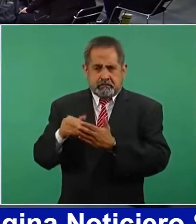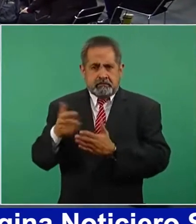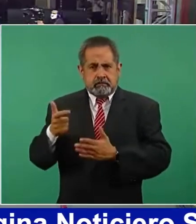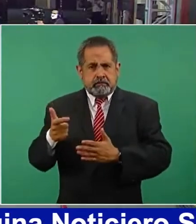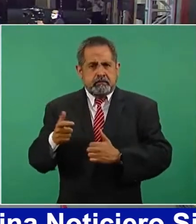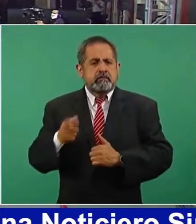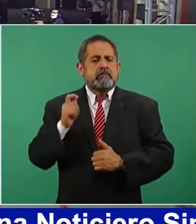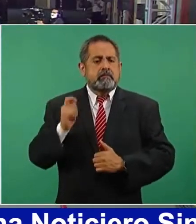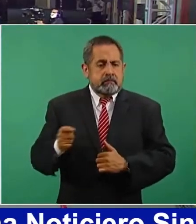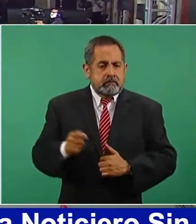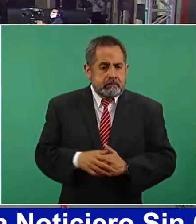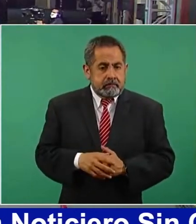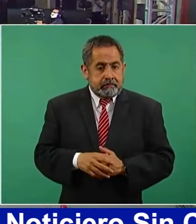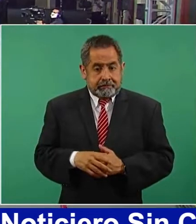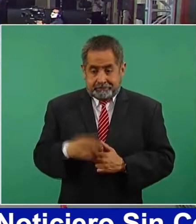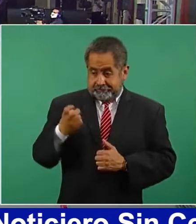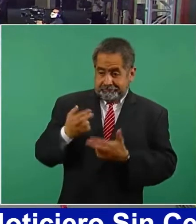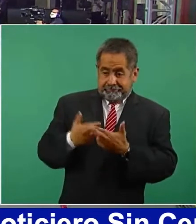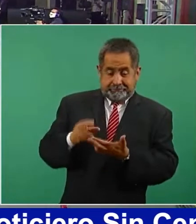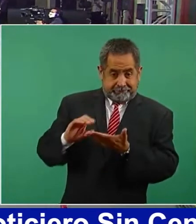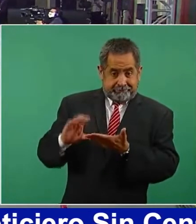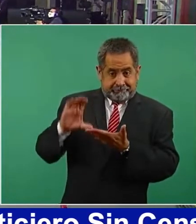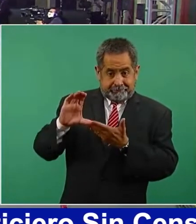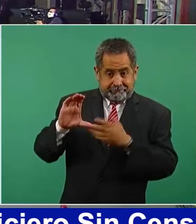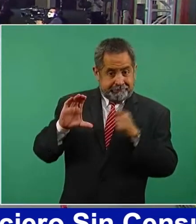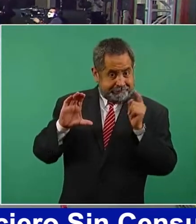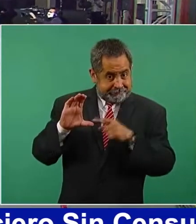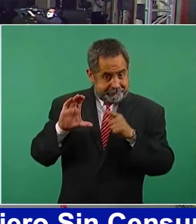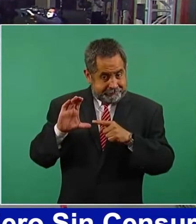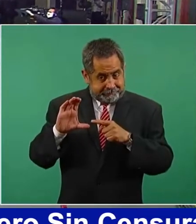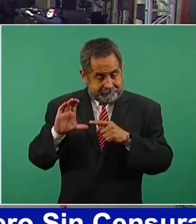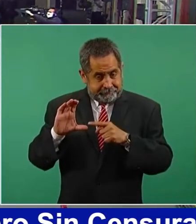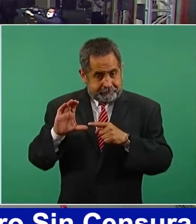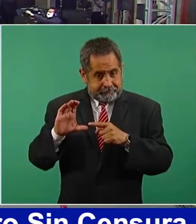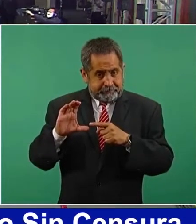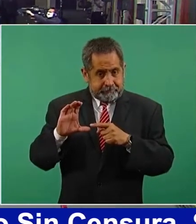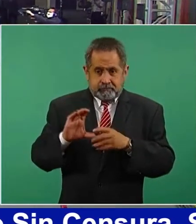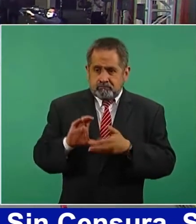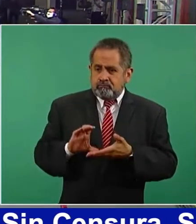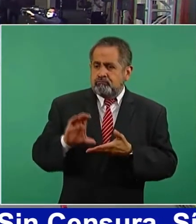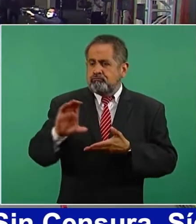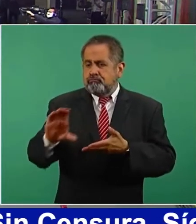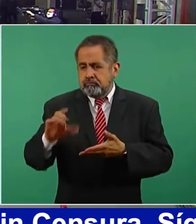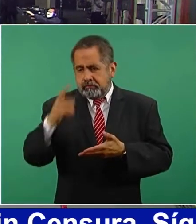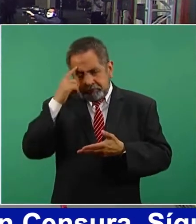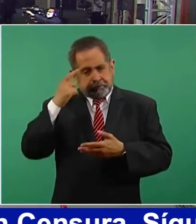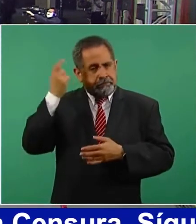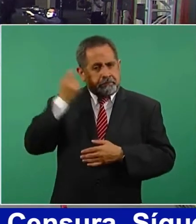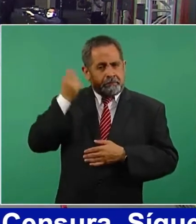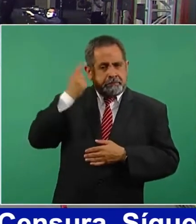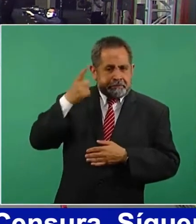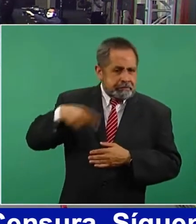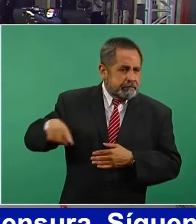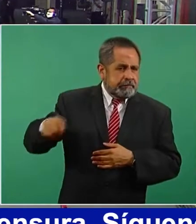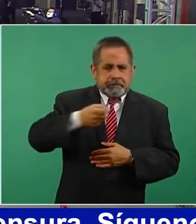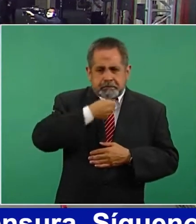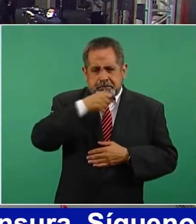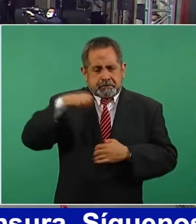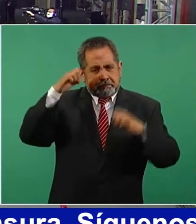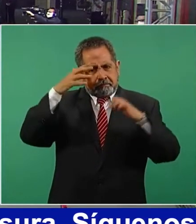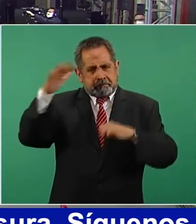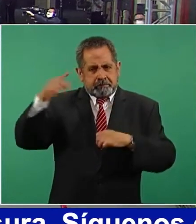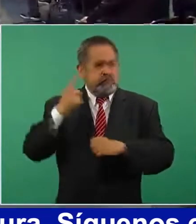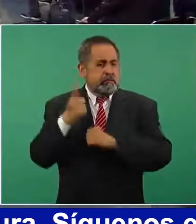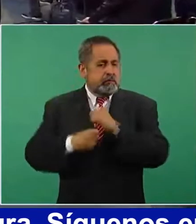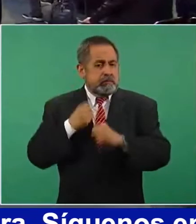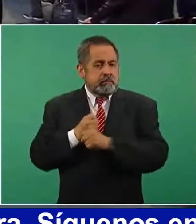es más de lo que destinamos a la pensión a los adultos mayores en un